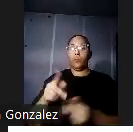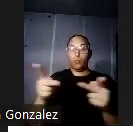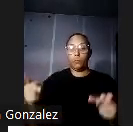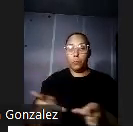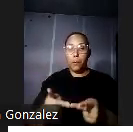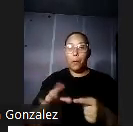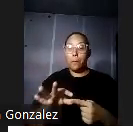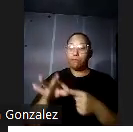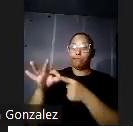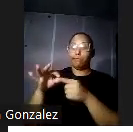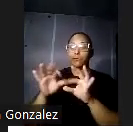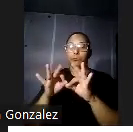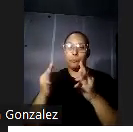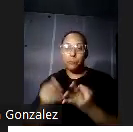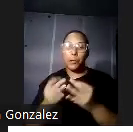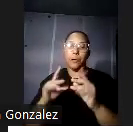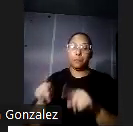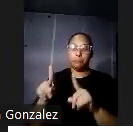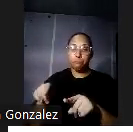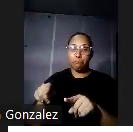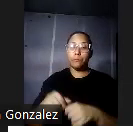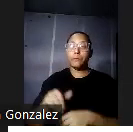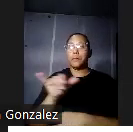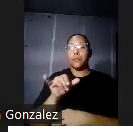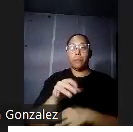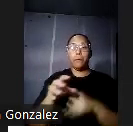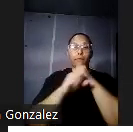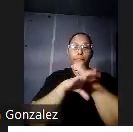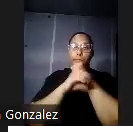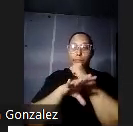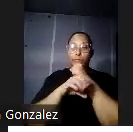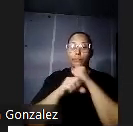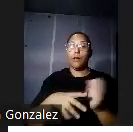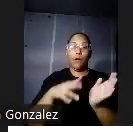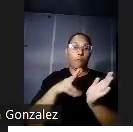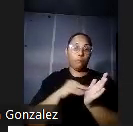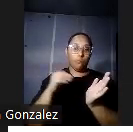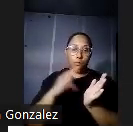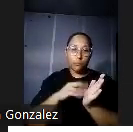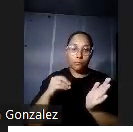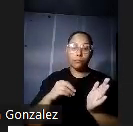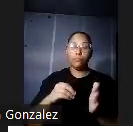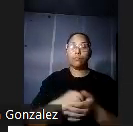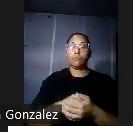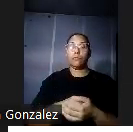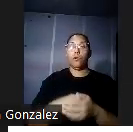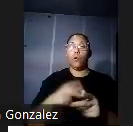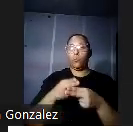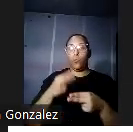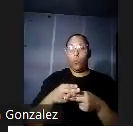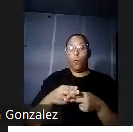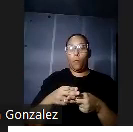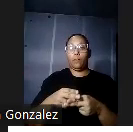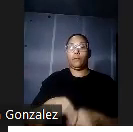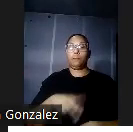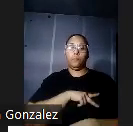y salidas familiares y de la promoción, como ya les mencioné, en los periódicos conocemos algunos nombres de personalidades de